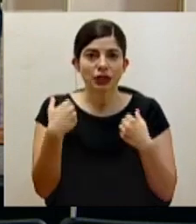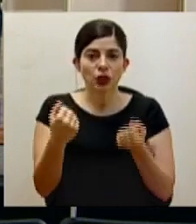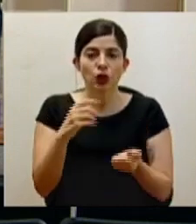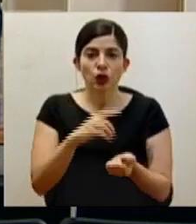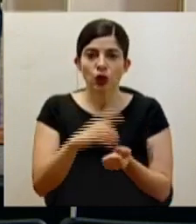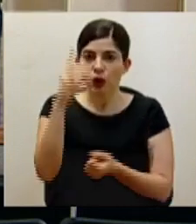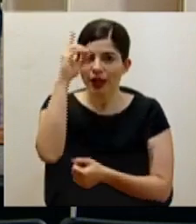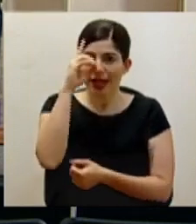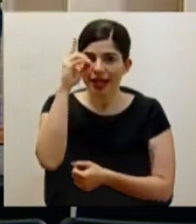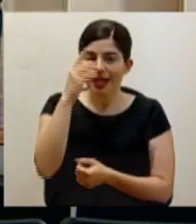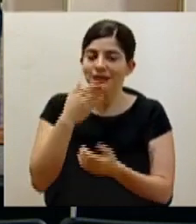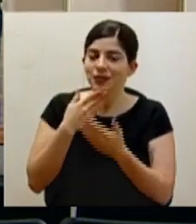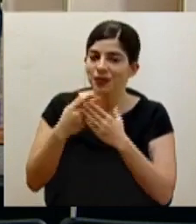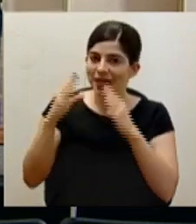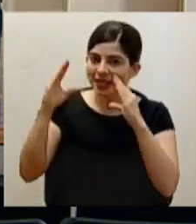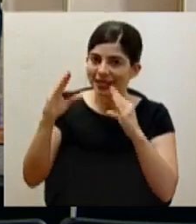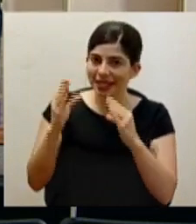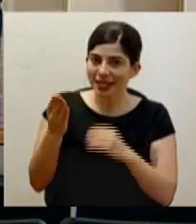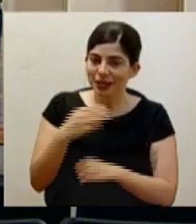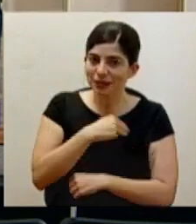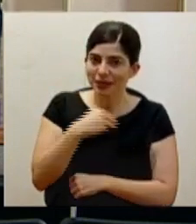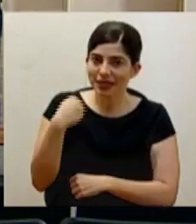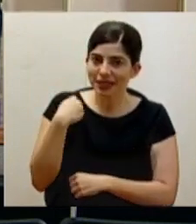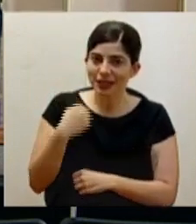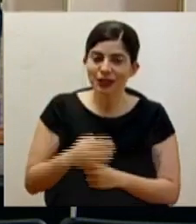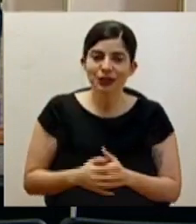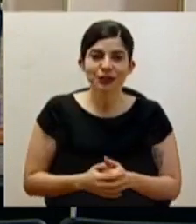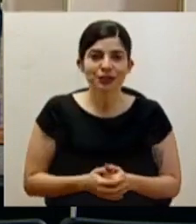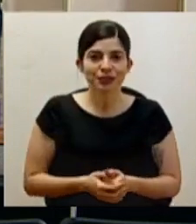doctor Daniel Salas. Muy buenas tardes, ministro.